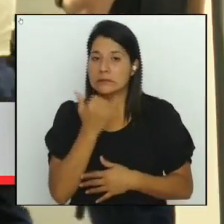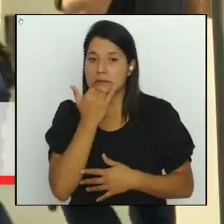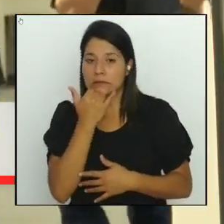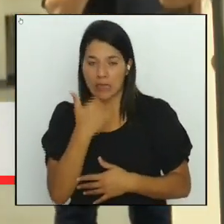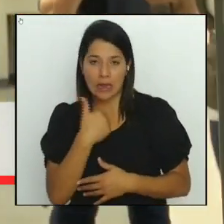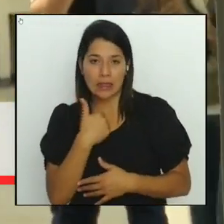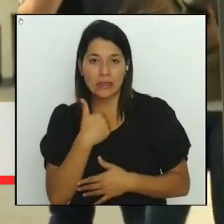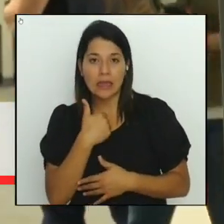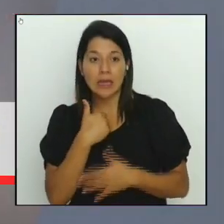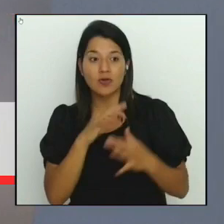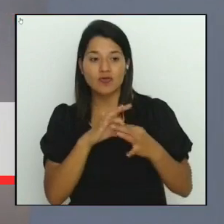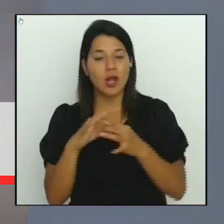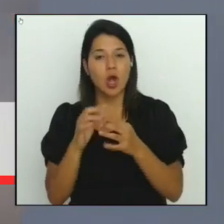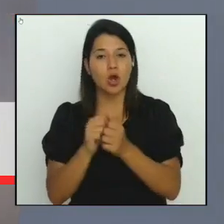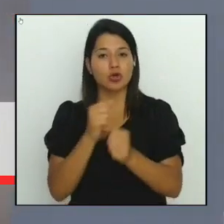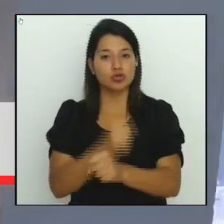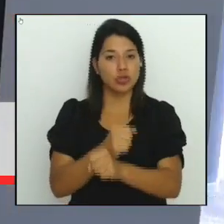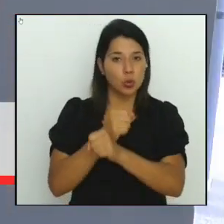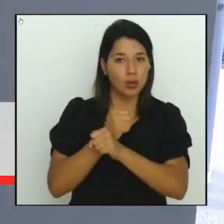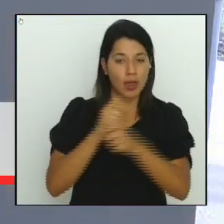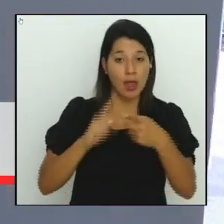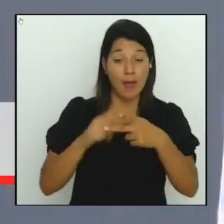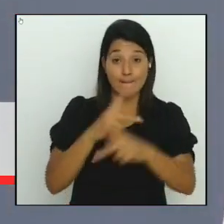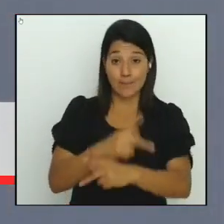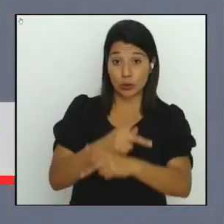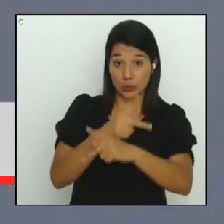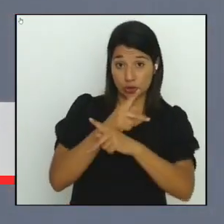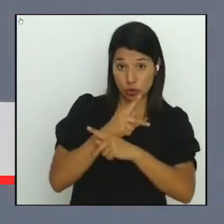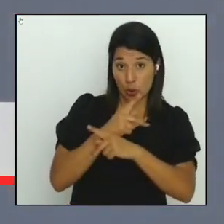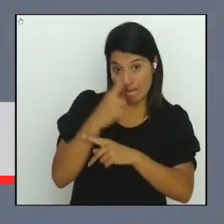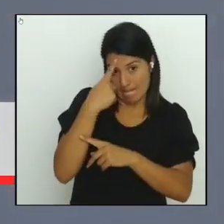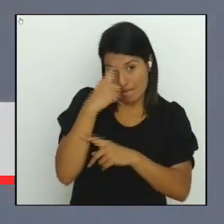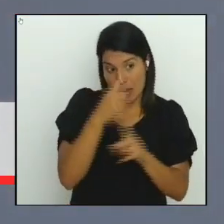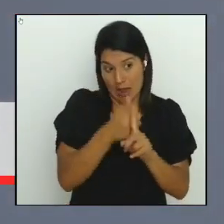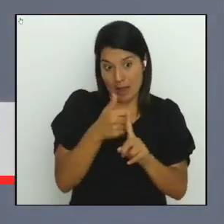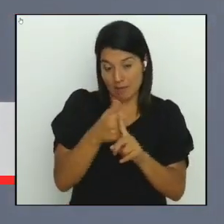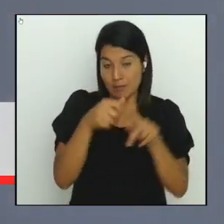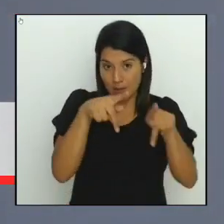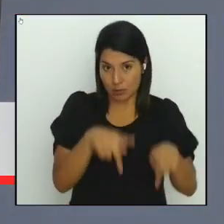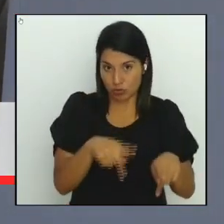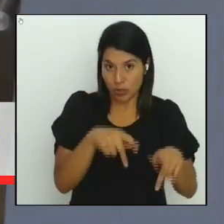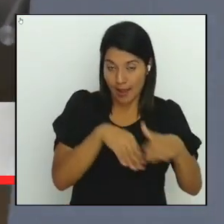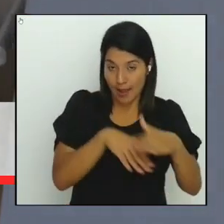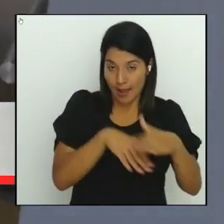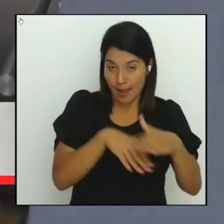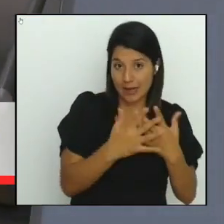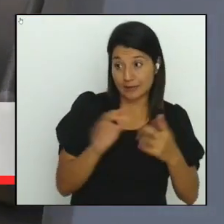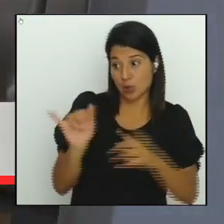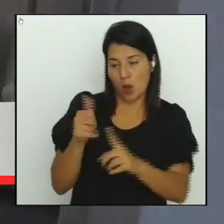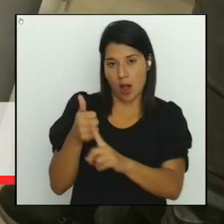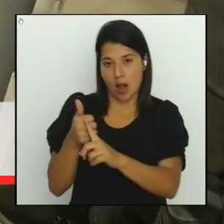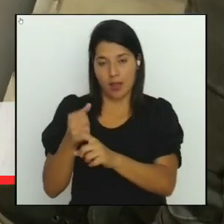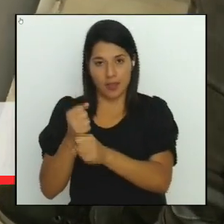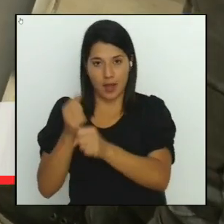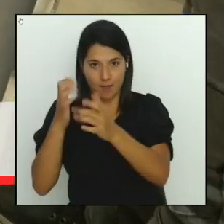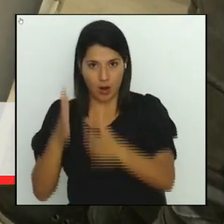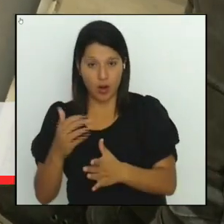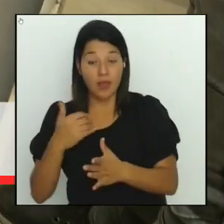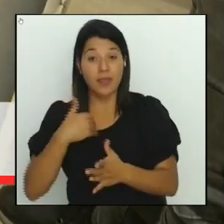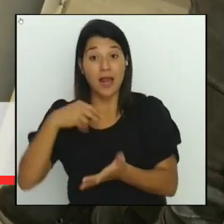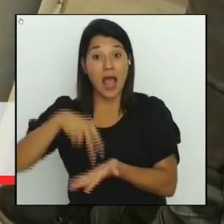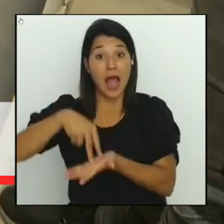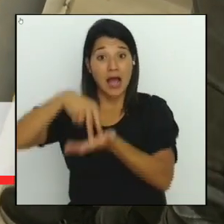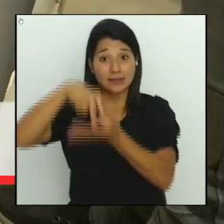seguridad y de protección para los mismos reclusos como también para los funcionarios, ascensores con capacidad máxima de seis personas, gradas